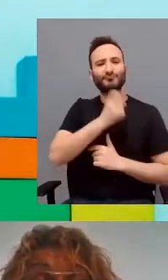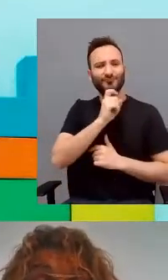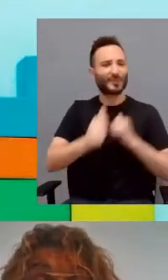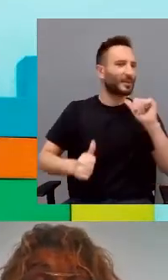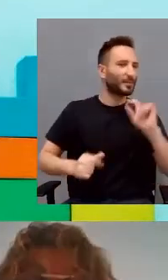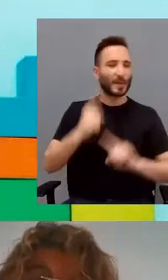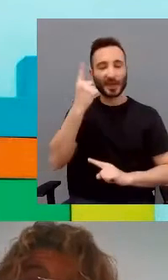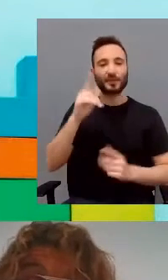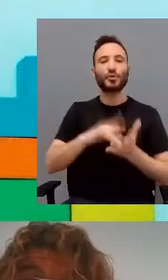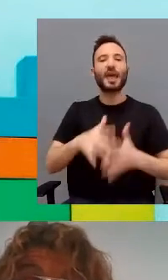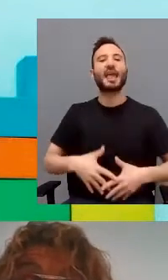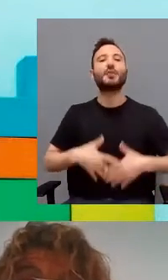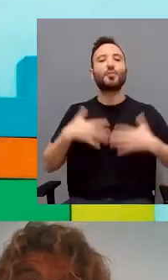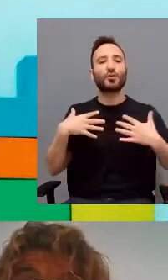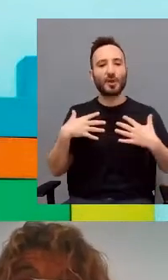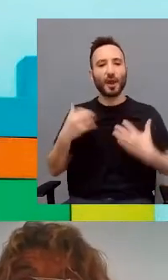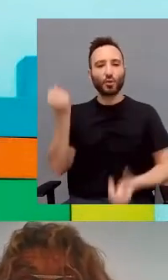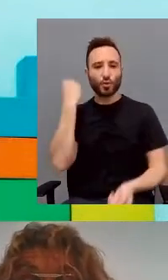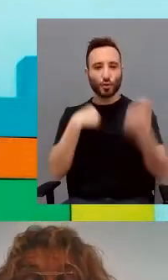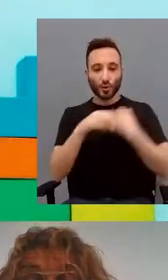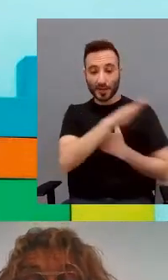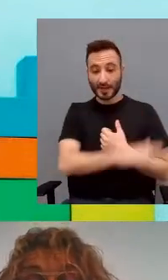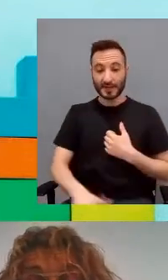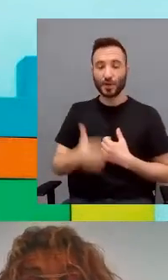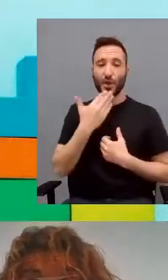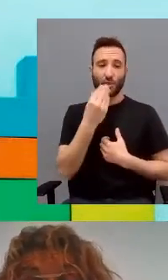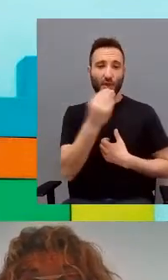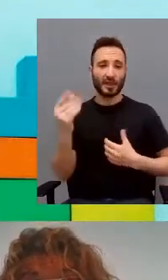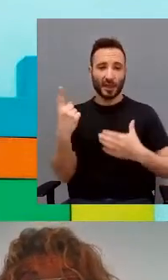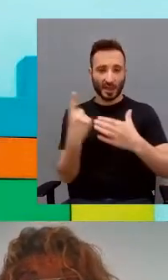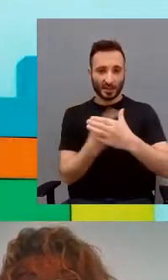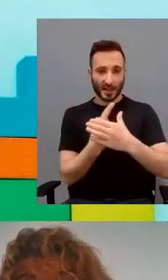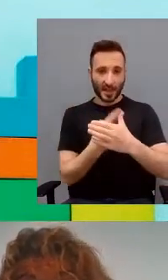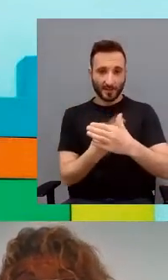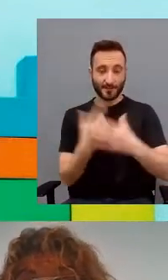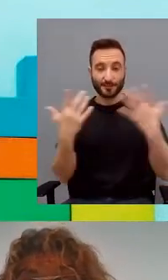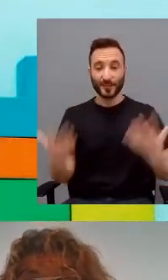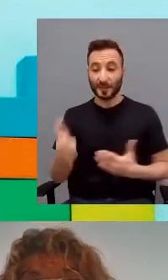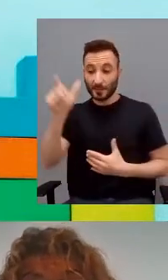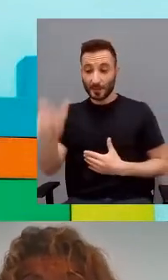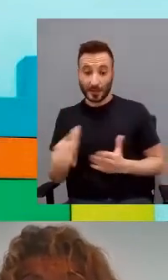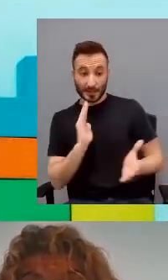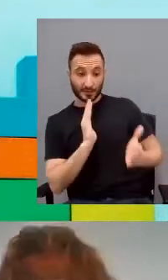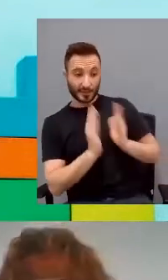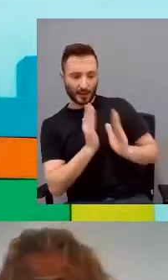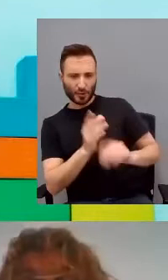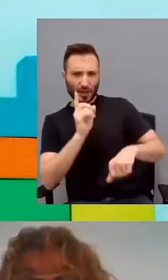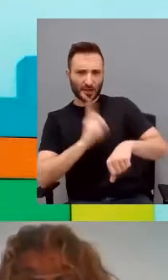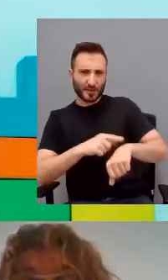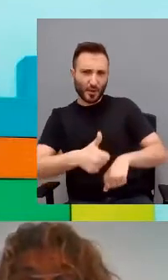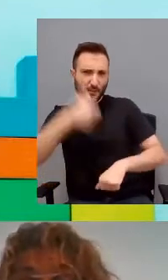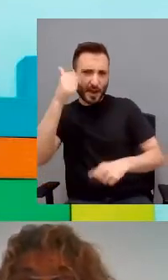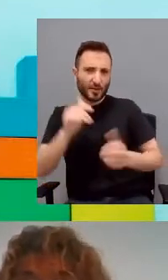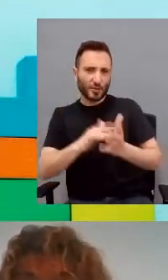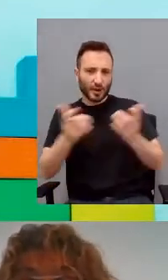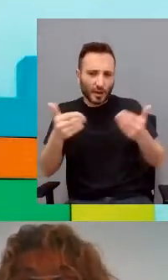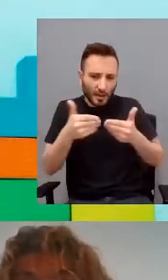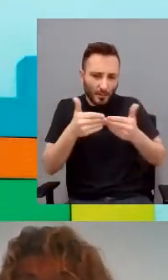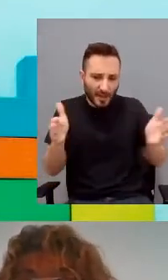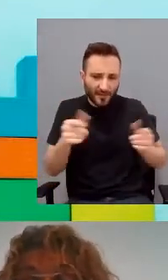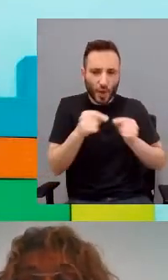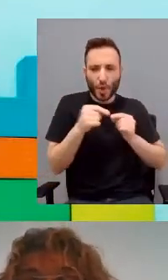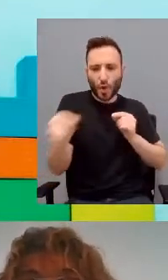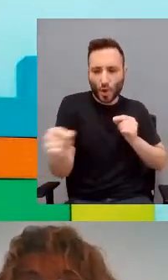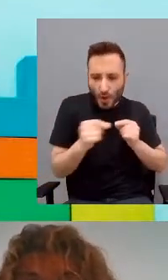emocionales y conductuales del niño y adolescente con TEA. El terapeuta pasa más tiempo iniciando sesiones de terapia